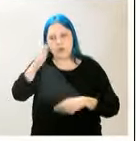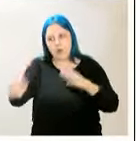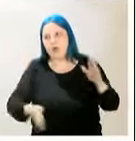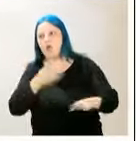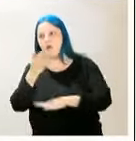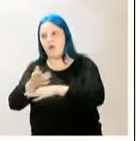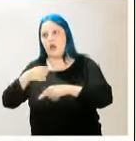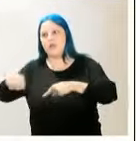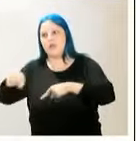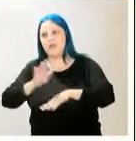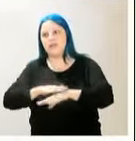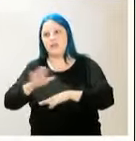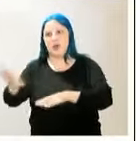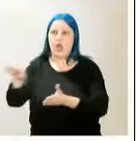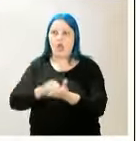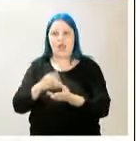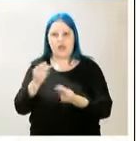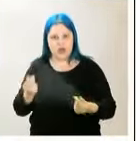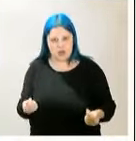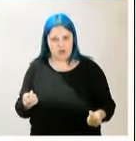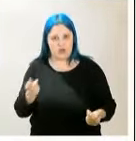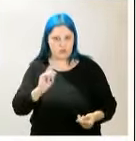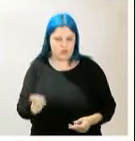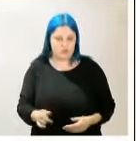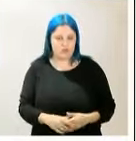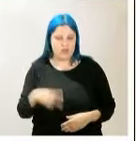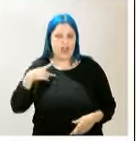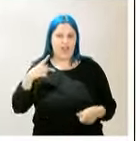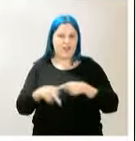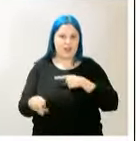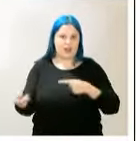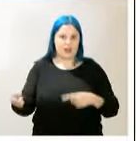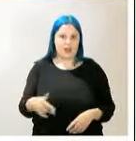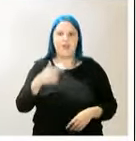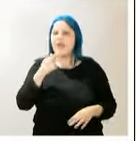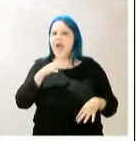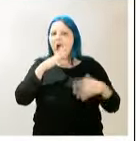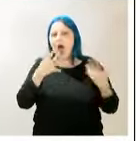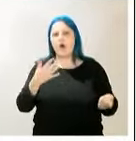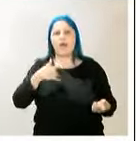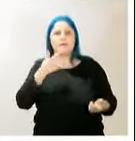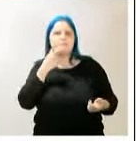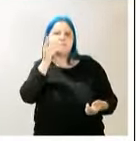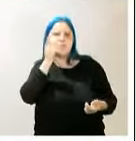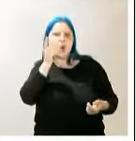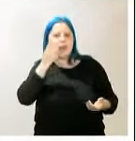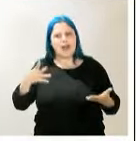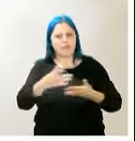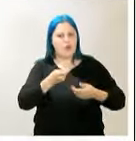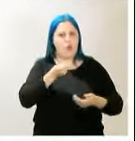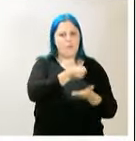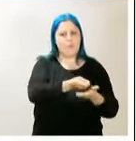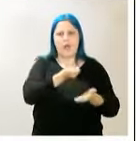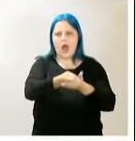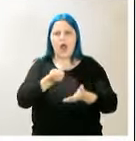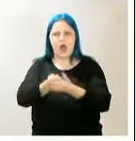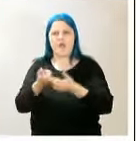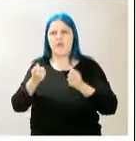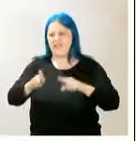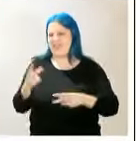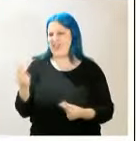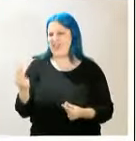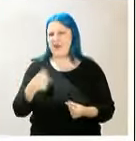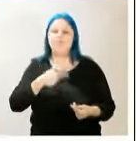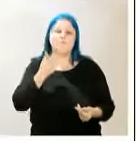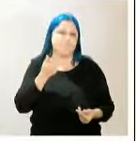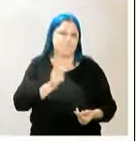adquirir el dinero. Es verdad que nos venden, que ahora todo lo pagamos con el móvil, pero hay mucha gente que no utiliza el móvil nada